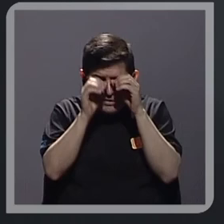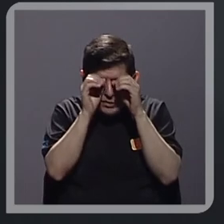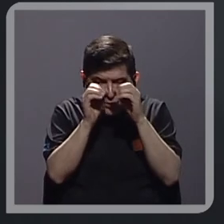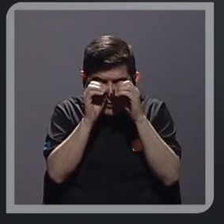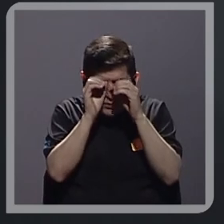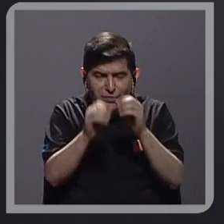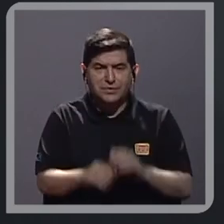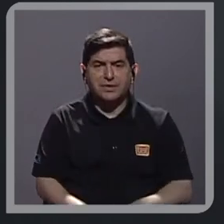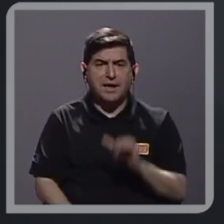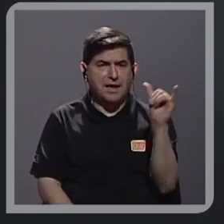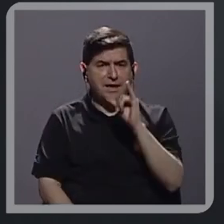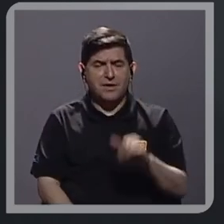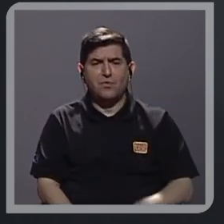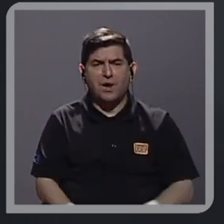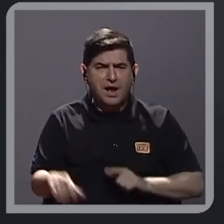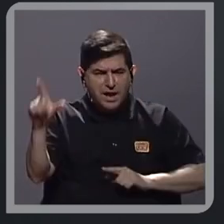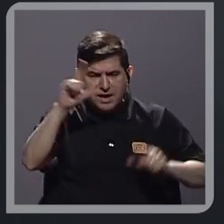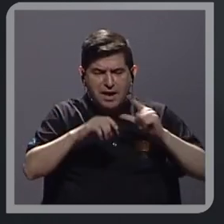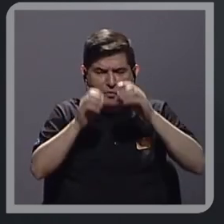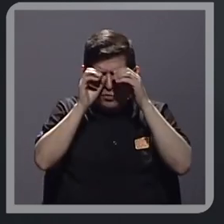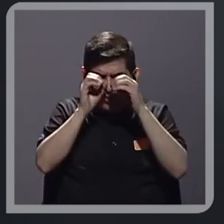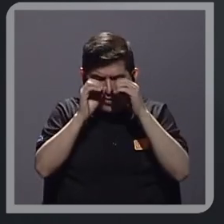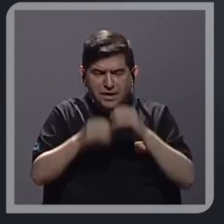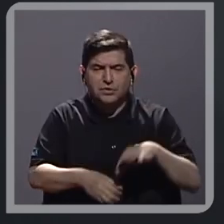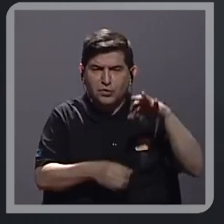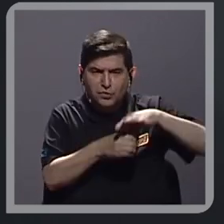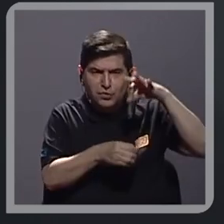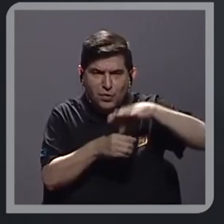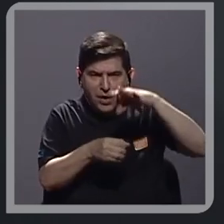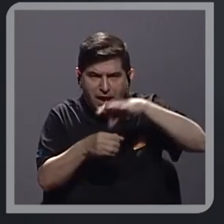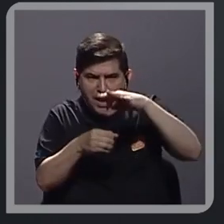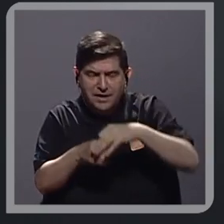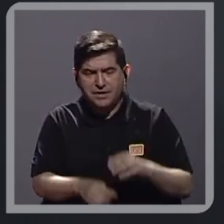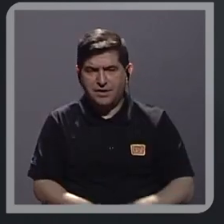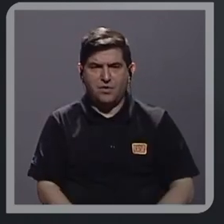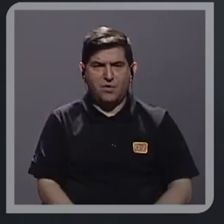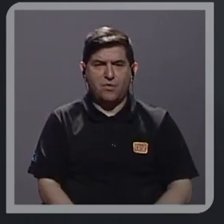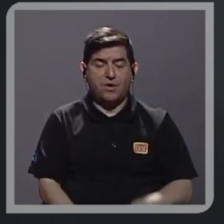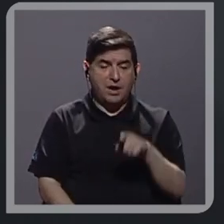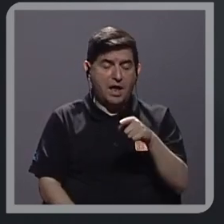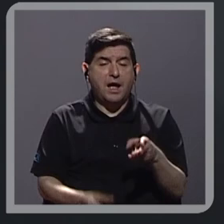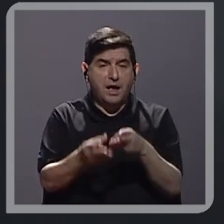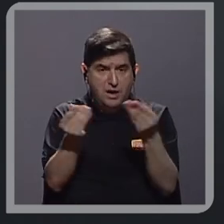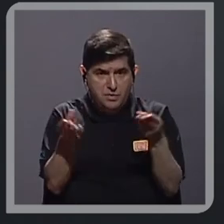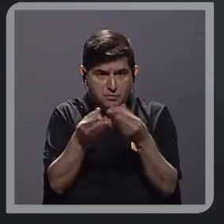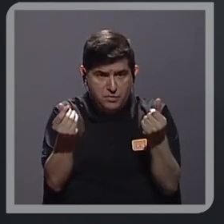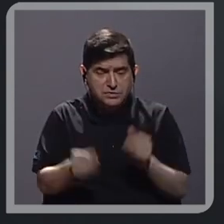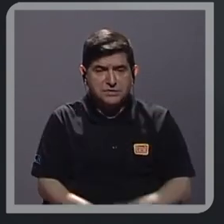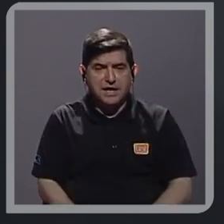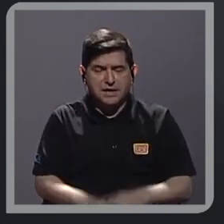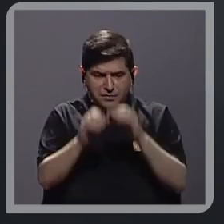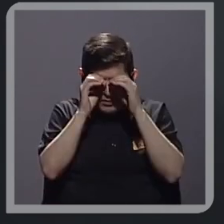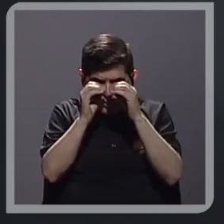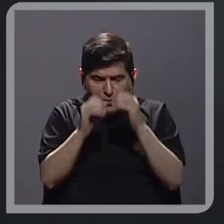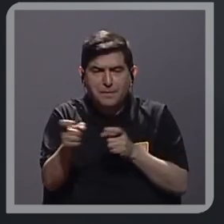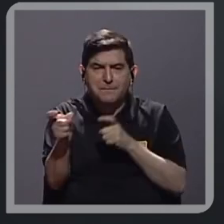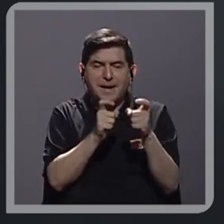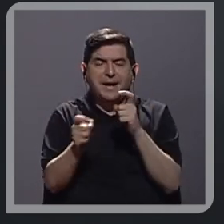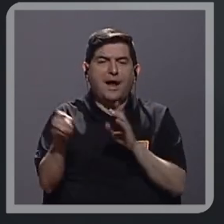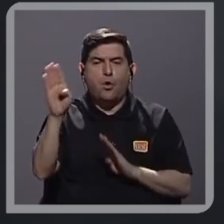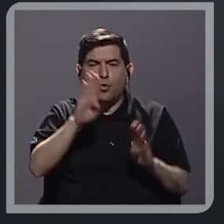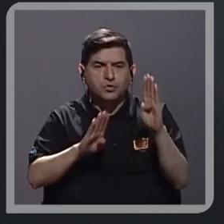también el laboratorio de microbiología agrícola del SIA está generando microorganismos para el control